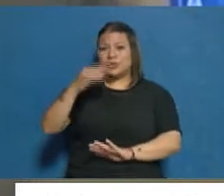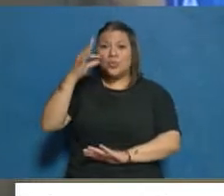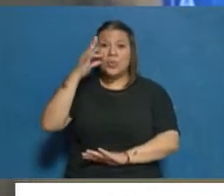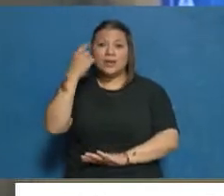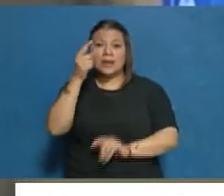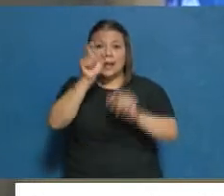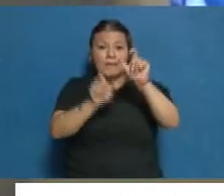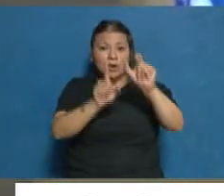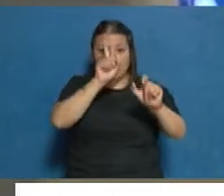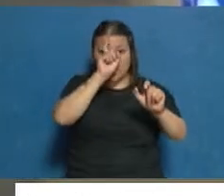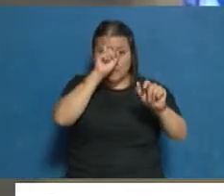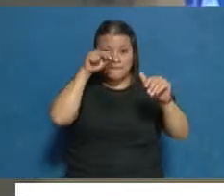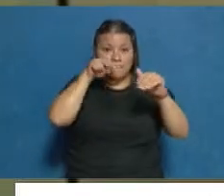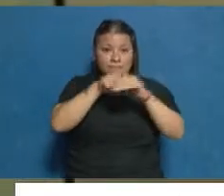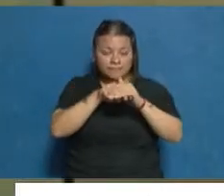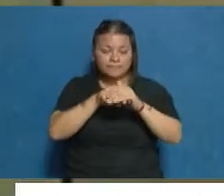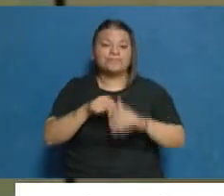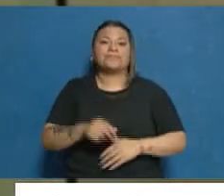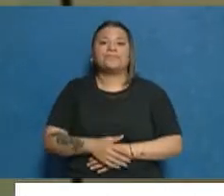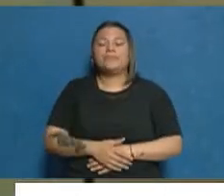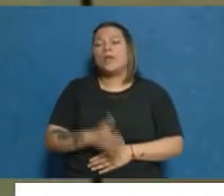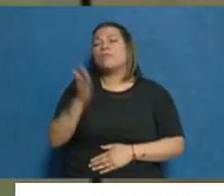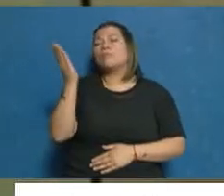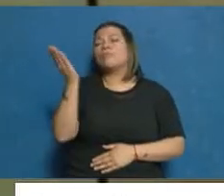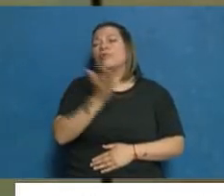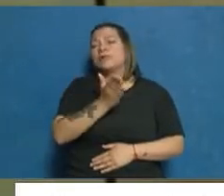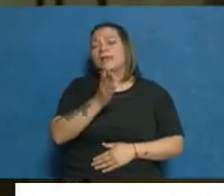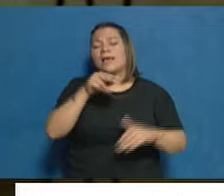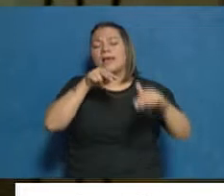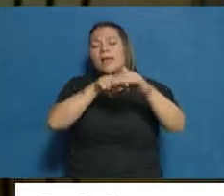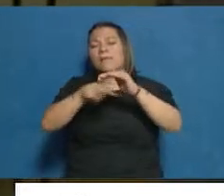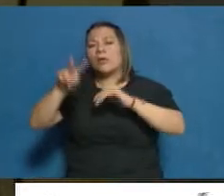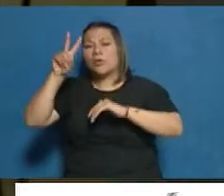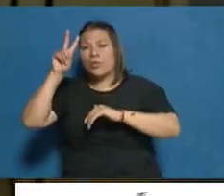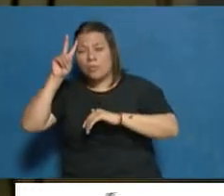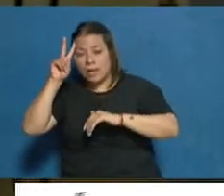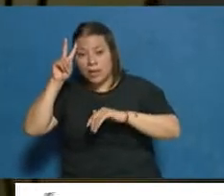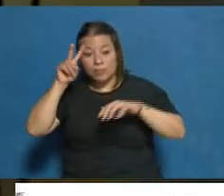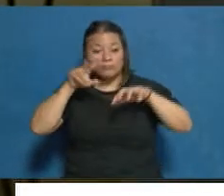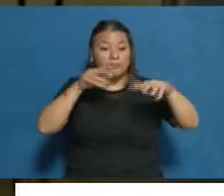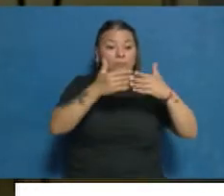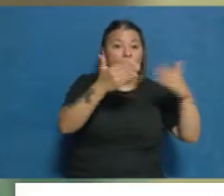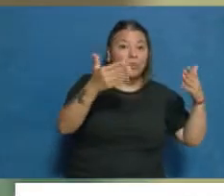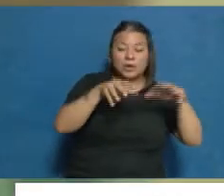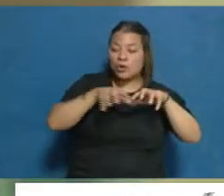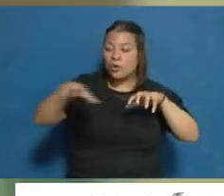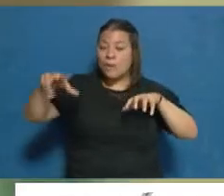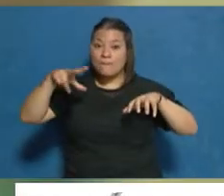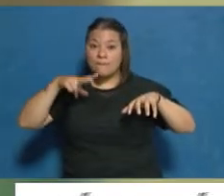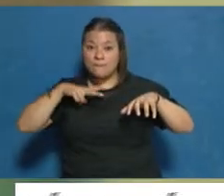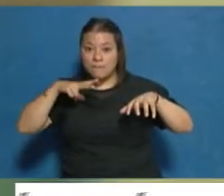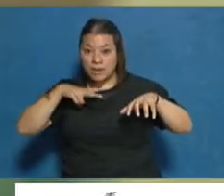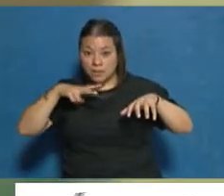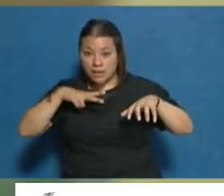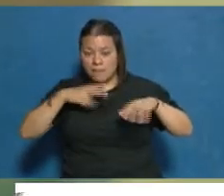hospitalizados en estas condiciones, con un porcentaje de ocupación de camas, tanto en el sector público como en el privado y para